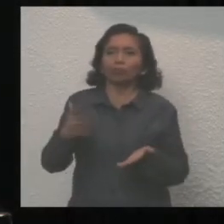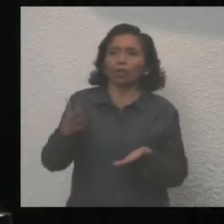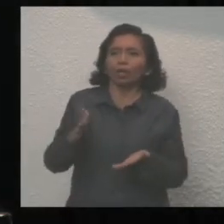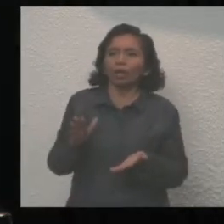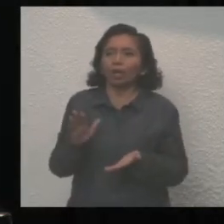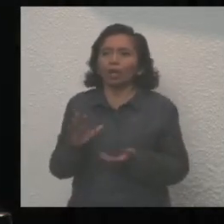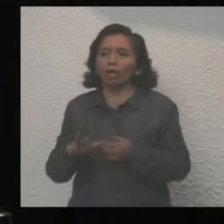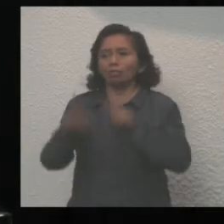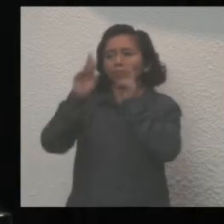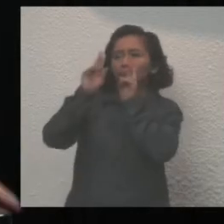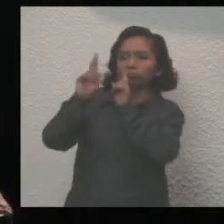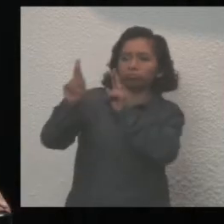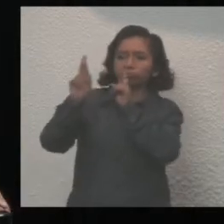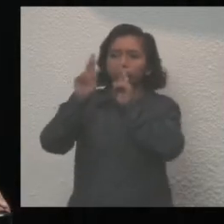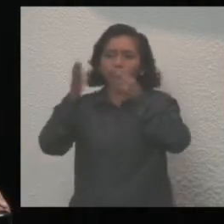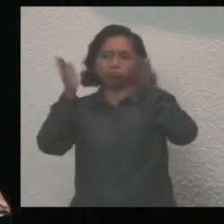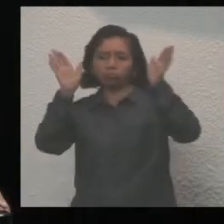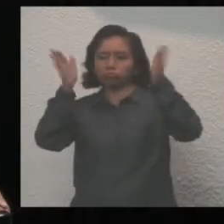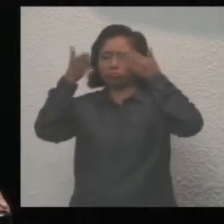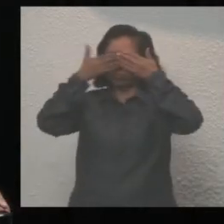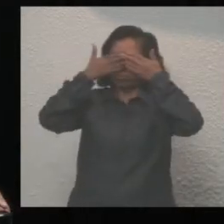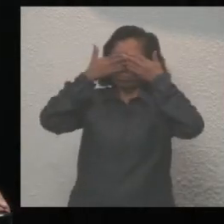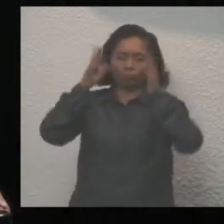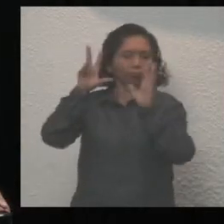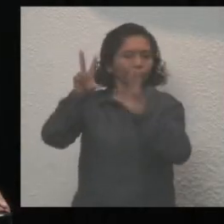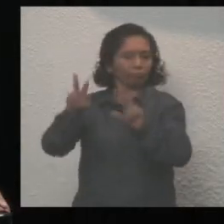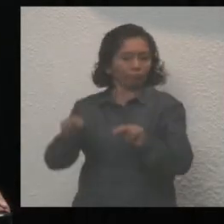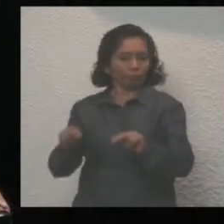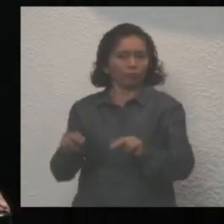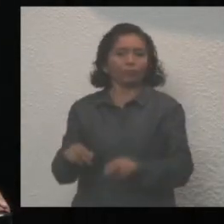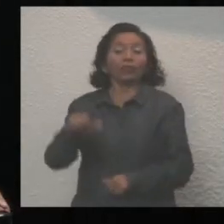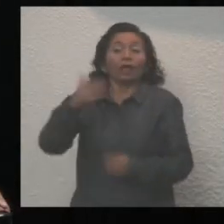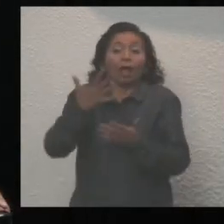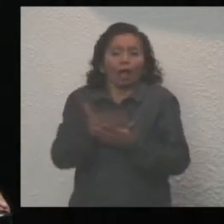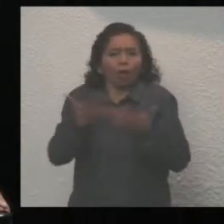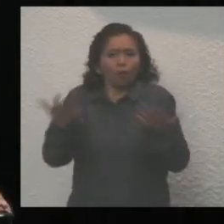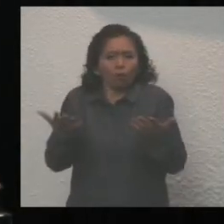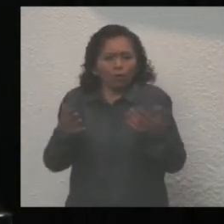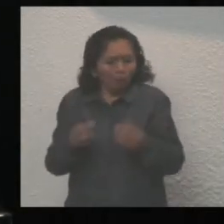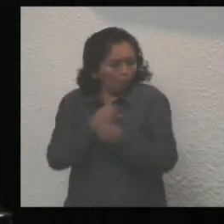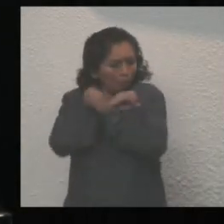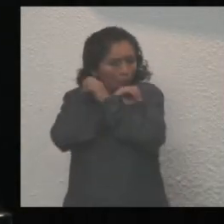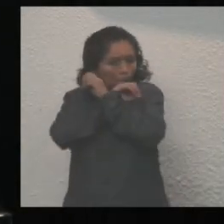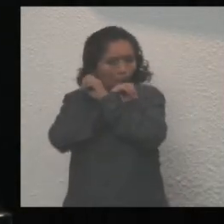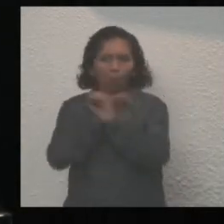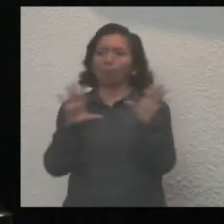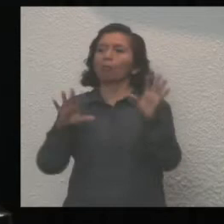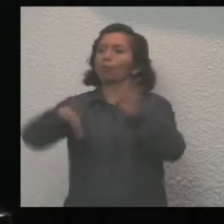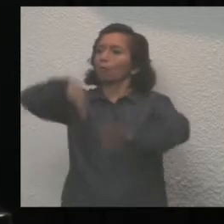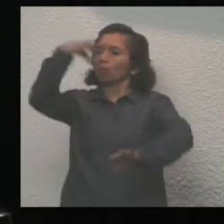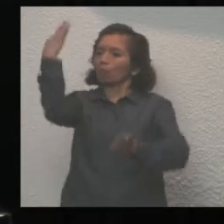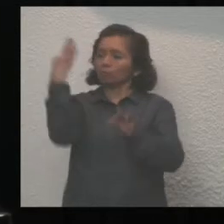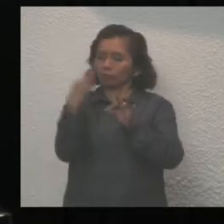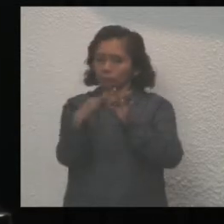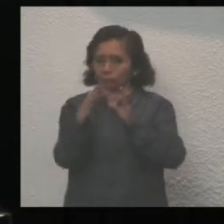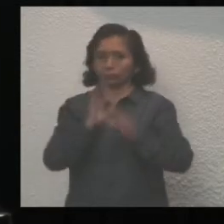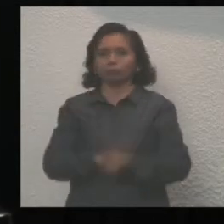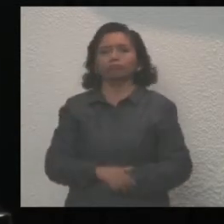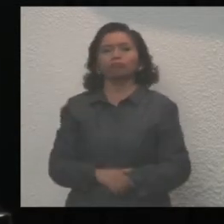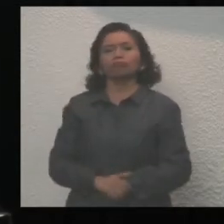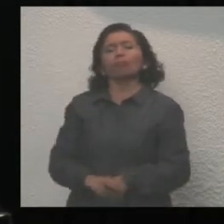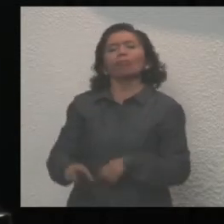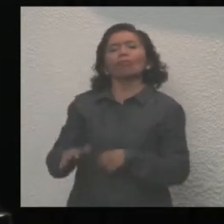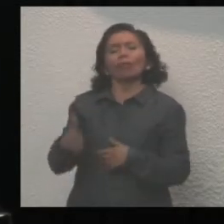y de vendas en los ojos. Insisto, es momento de ser objetivos. Quiero reconocer